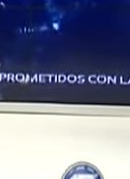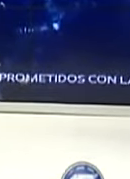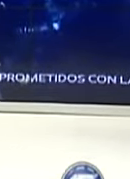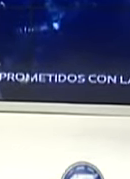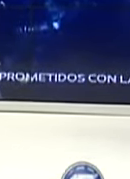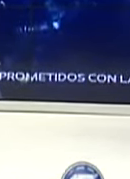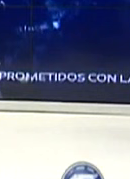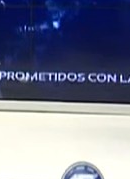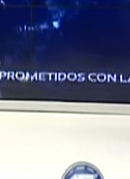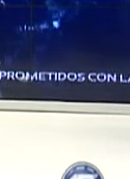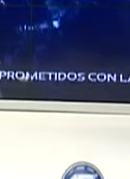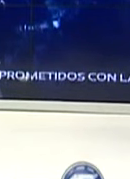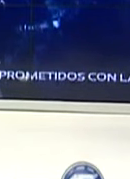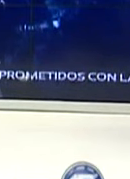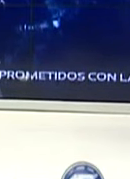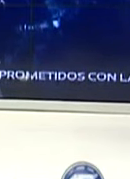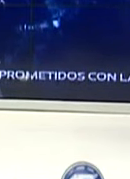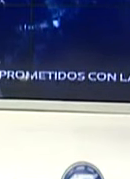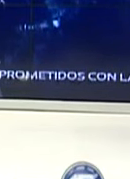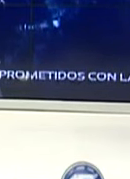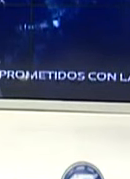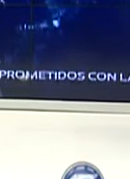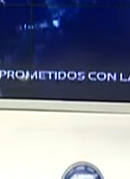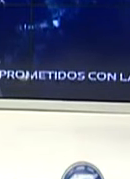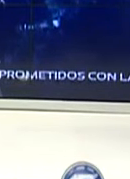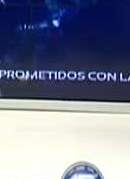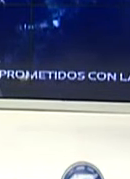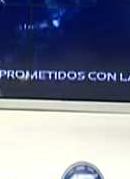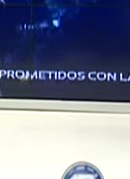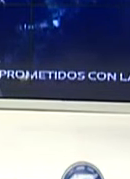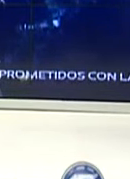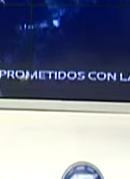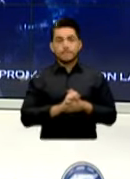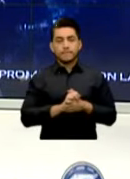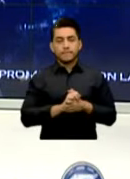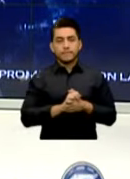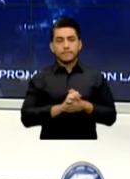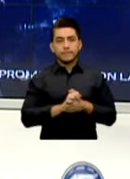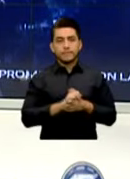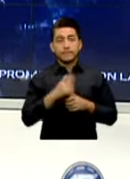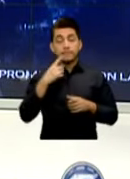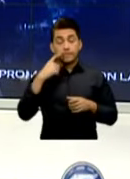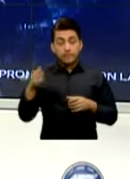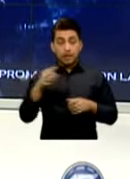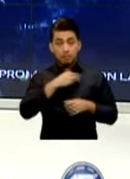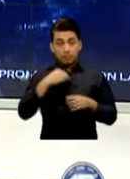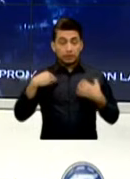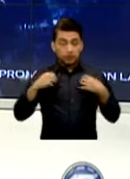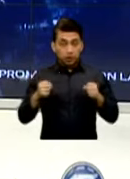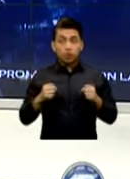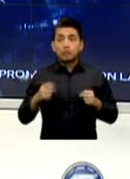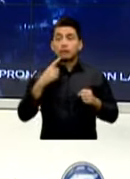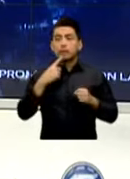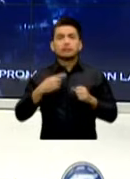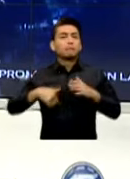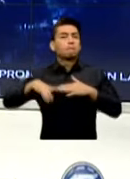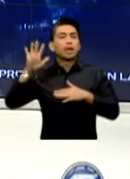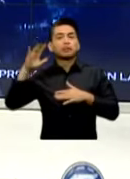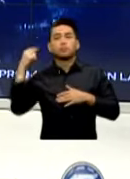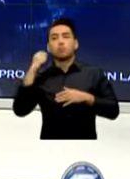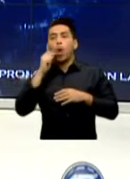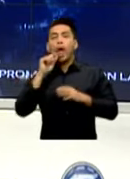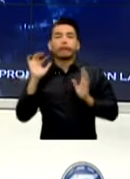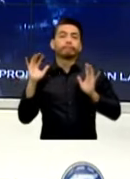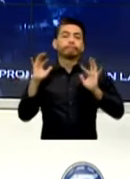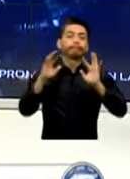hisopado Y sobre todo El de prevenir Los casos Cifras del Ministerio De Salud Detallan Que las mujeres Son quienes más Buscan los servicios De salud En esa